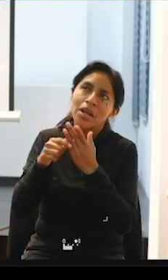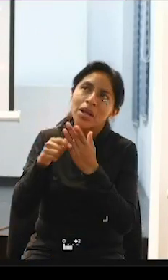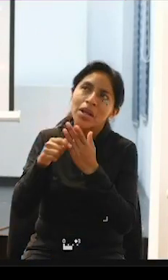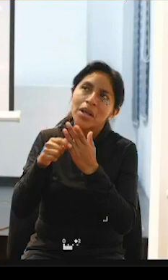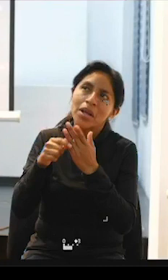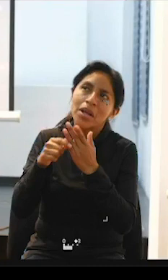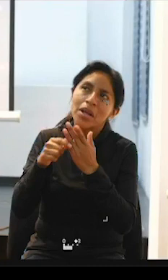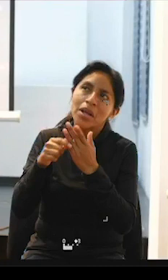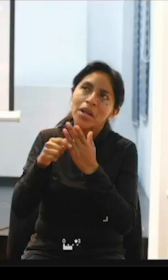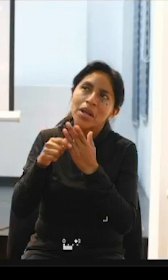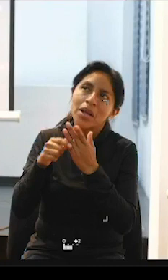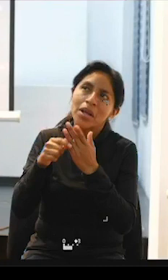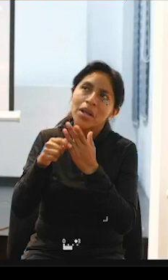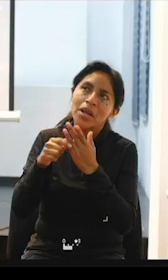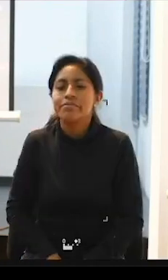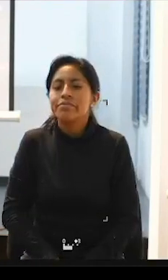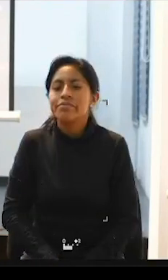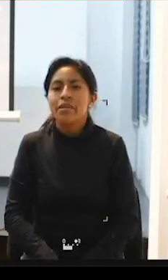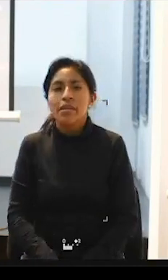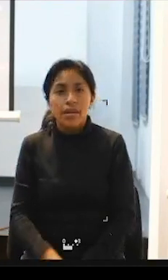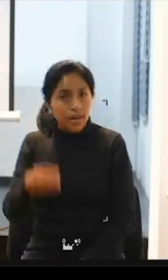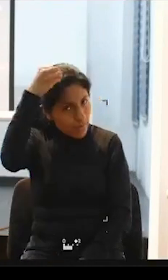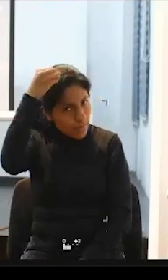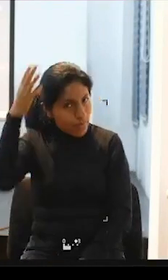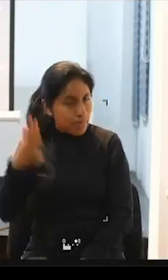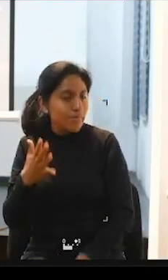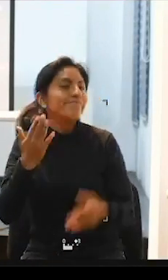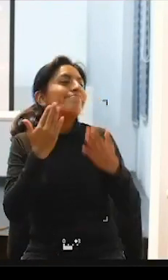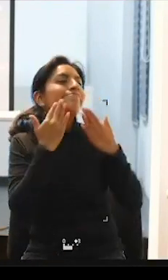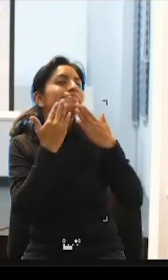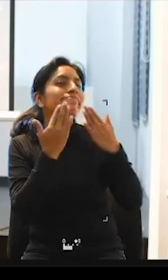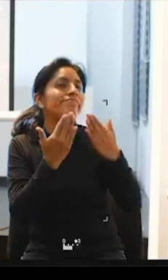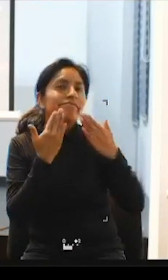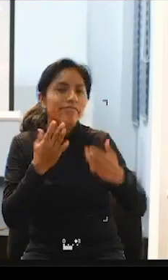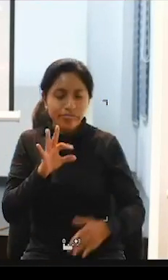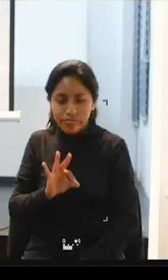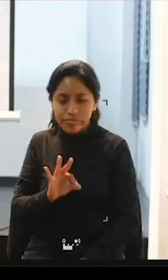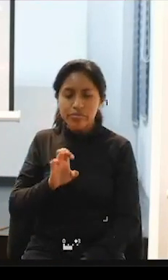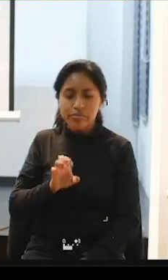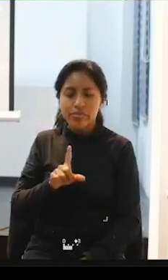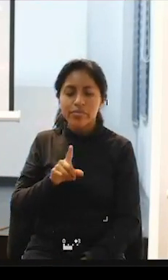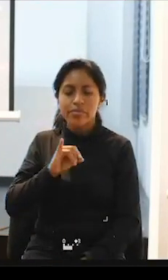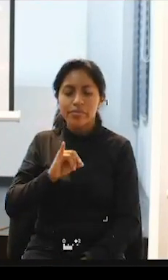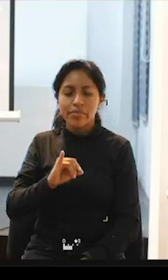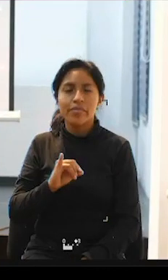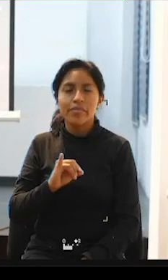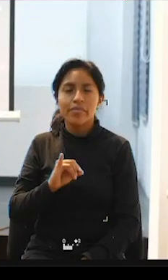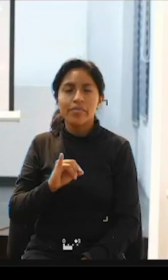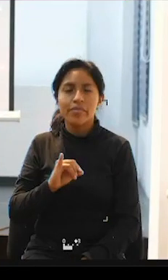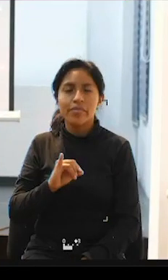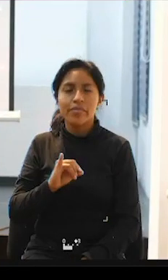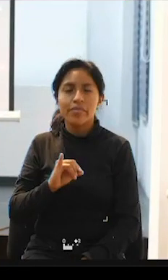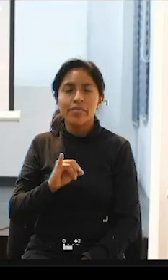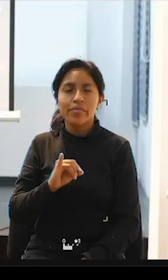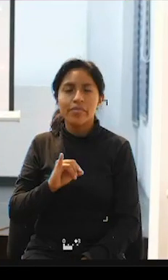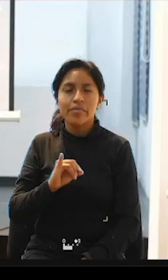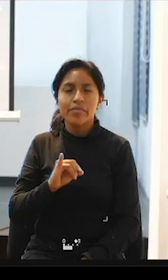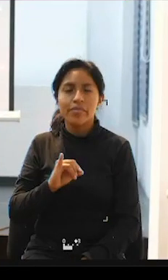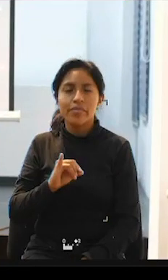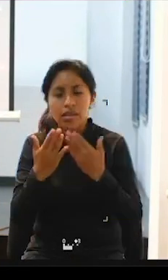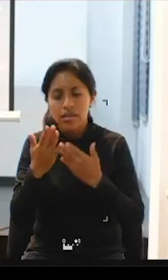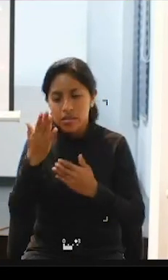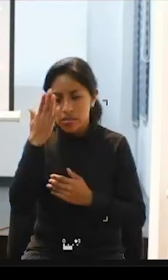estado gracias gracias Feli por la perspectiva de bueno este trabajo que se realiza en este momento